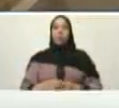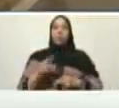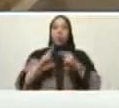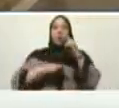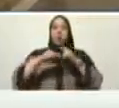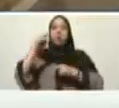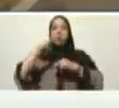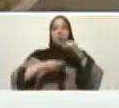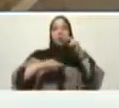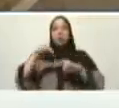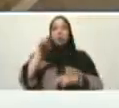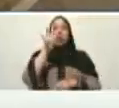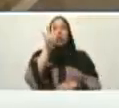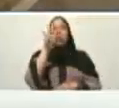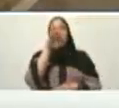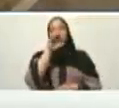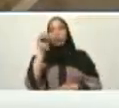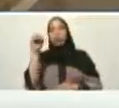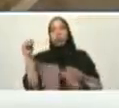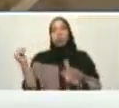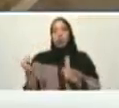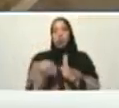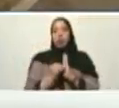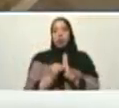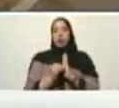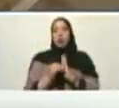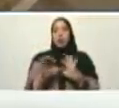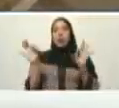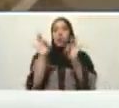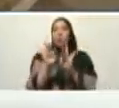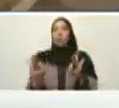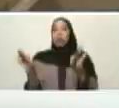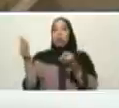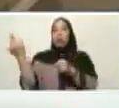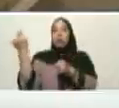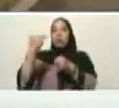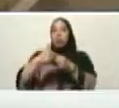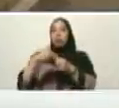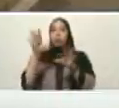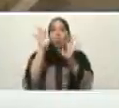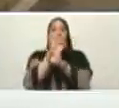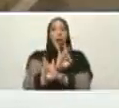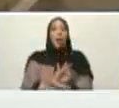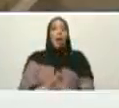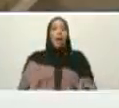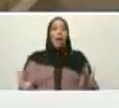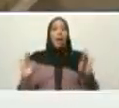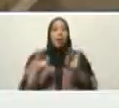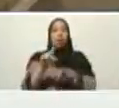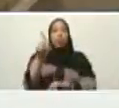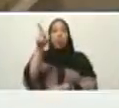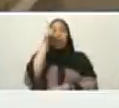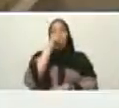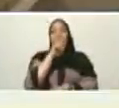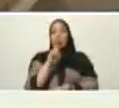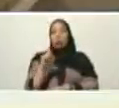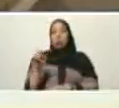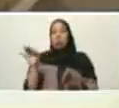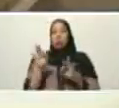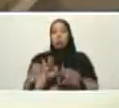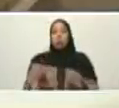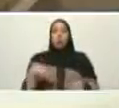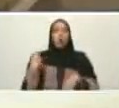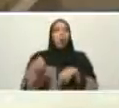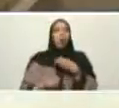400 mil viviendas en el momento que no ingresó ni un dólar durante un año entero como lo